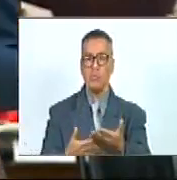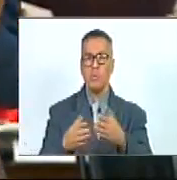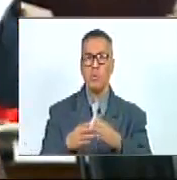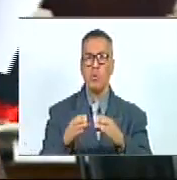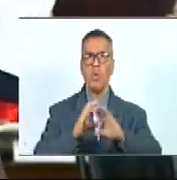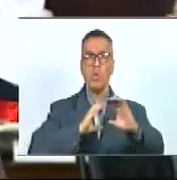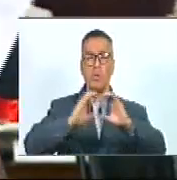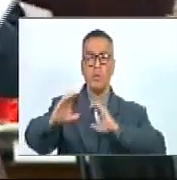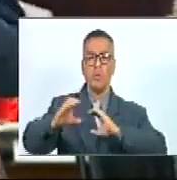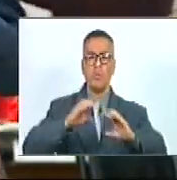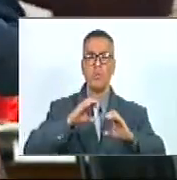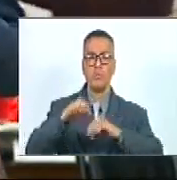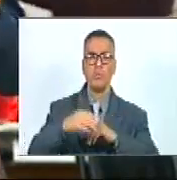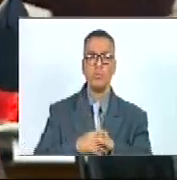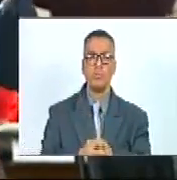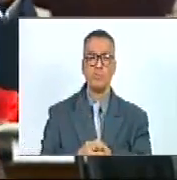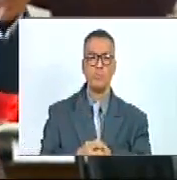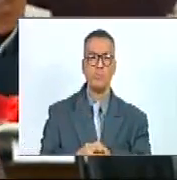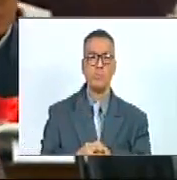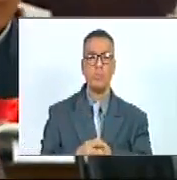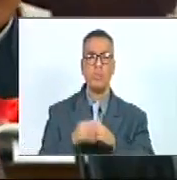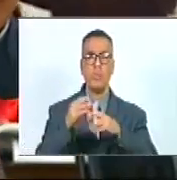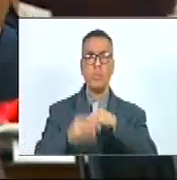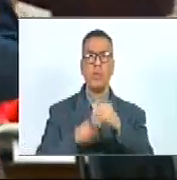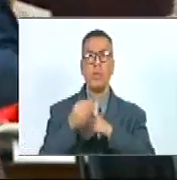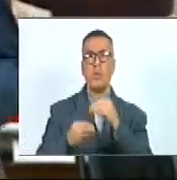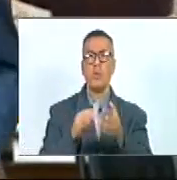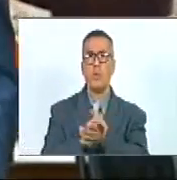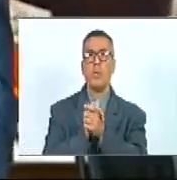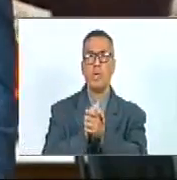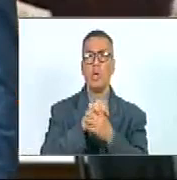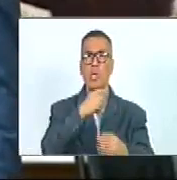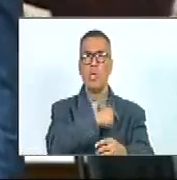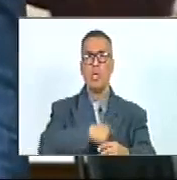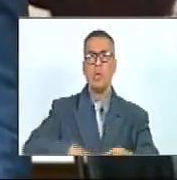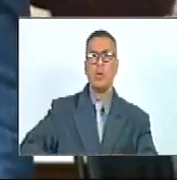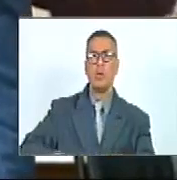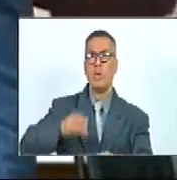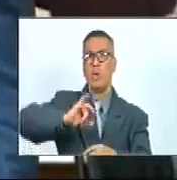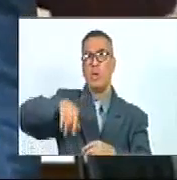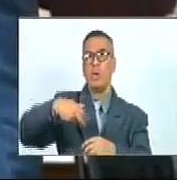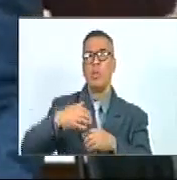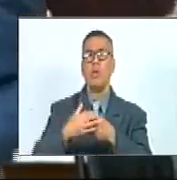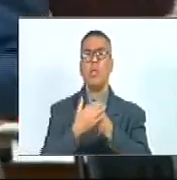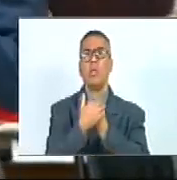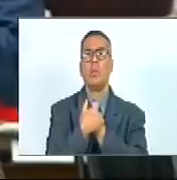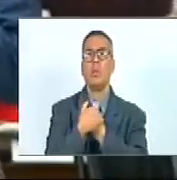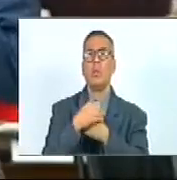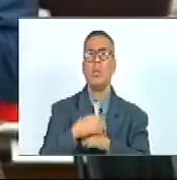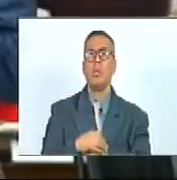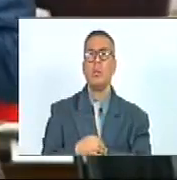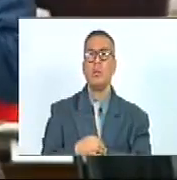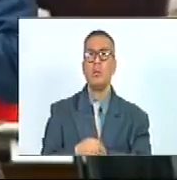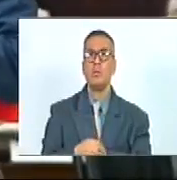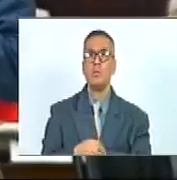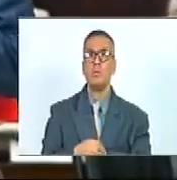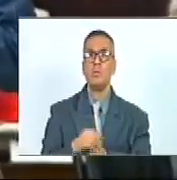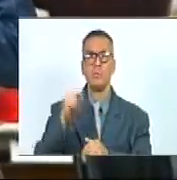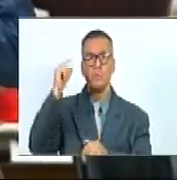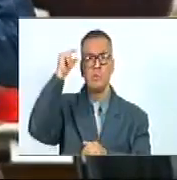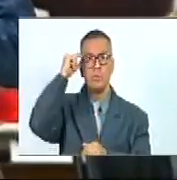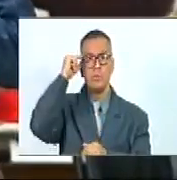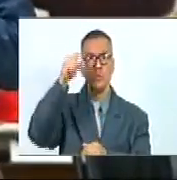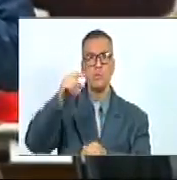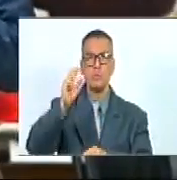comunicación rubricada por el compañero presidente Jorge Rodríguez y el día